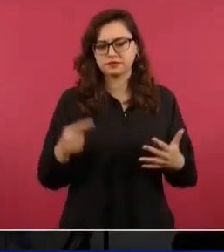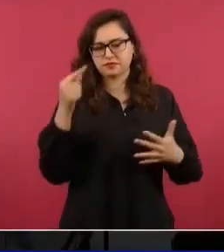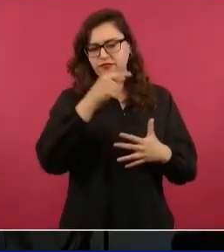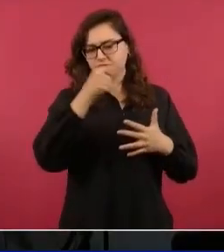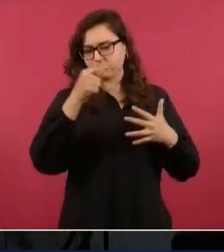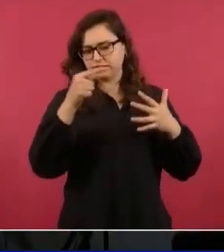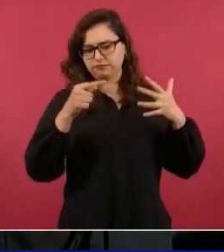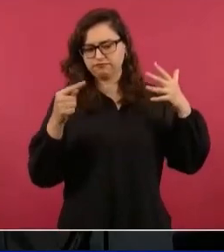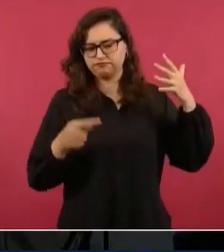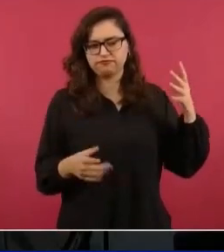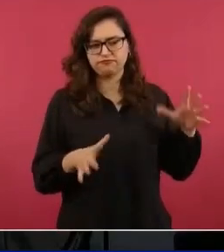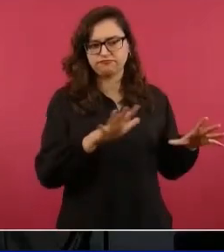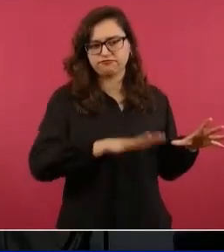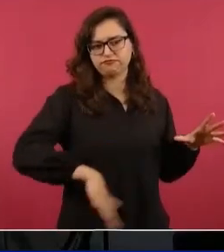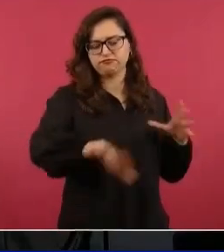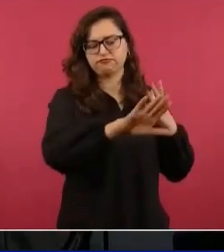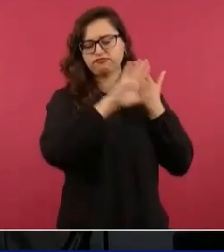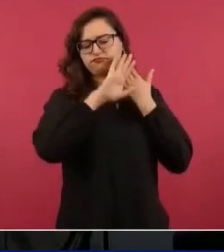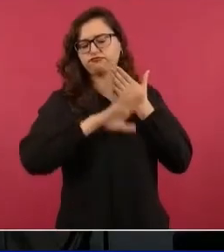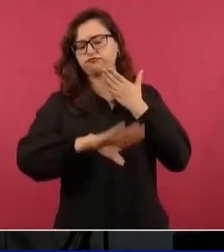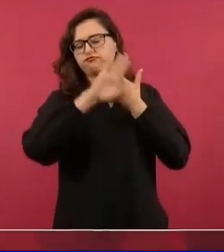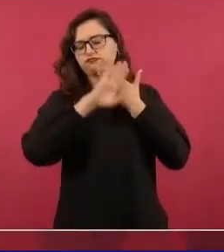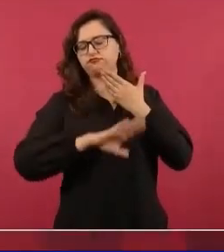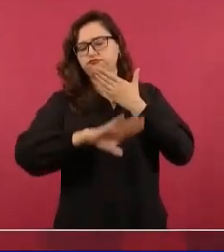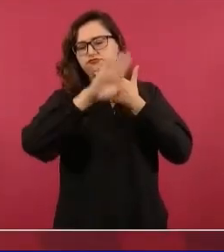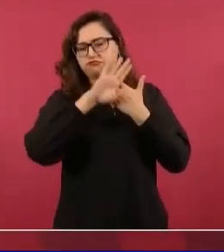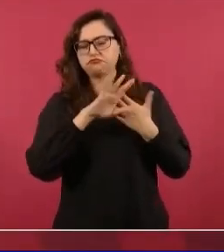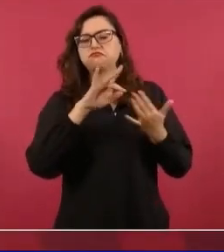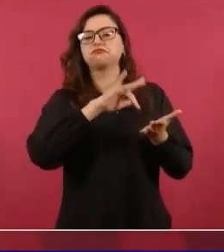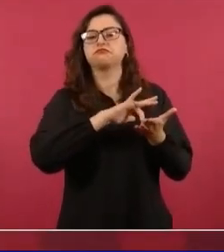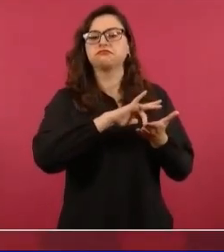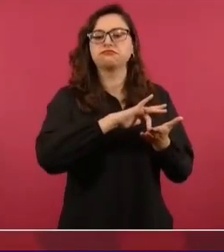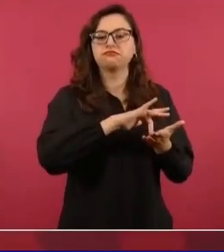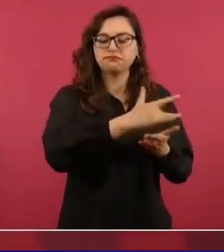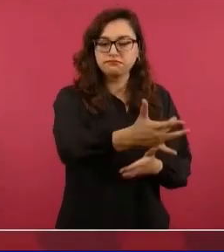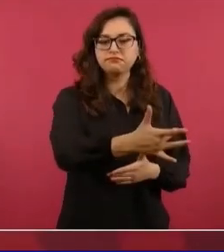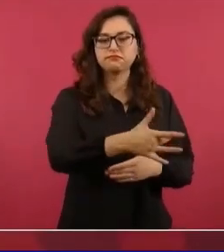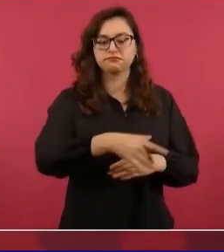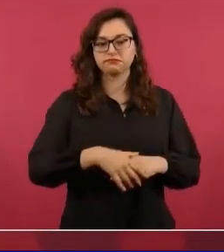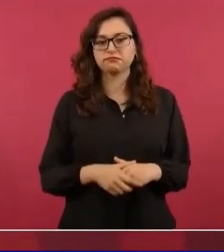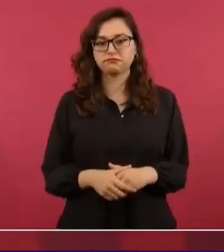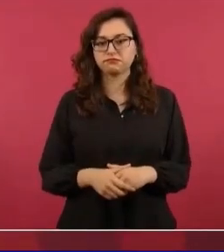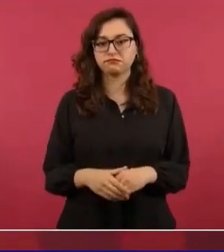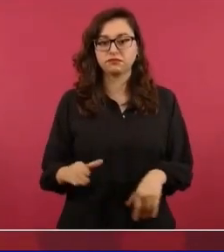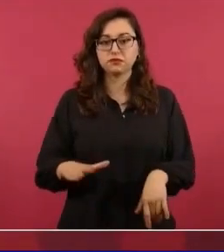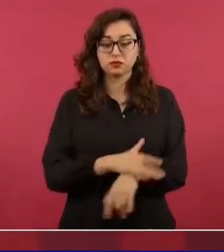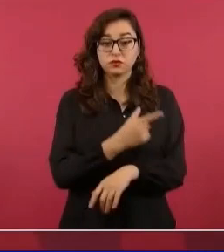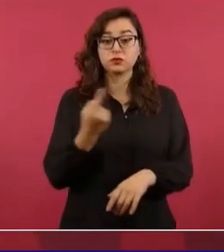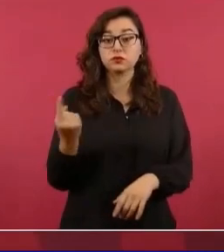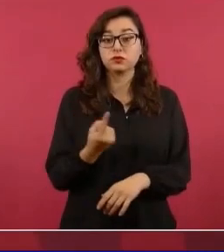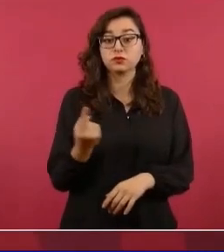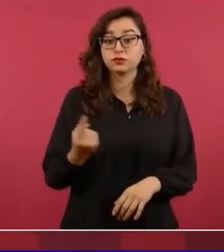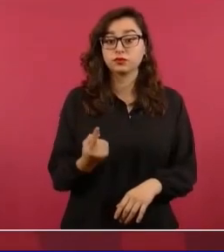muchos más que han actuado